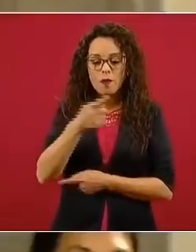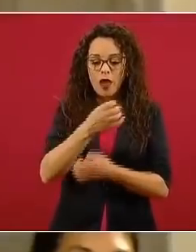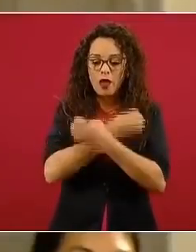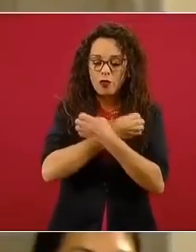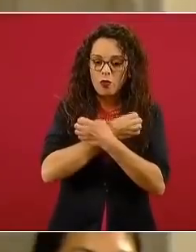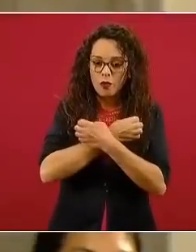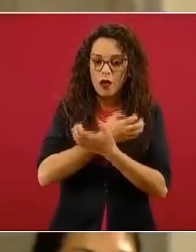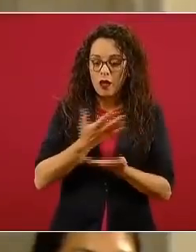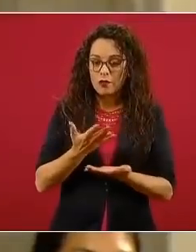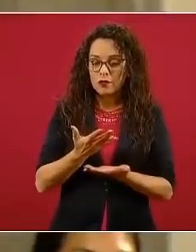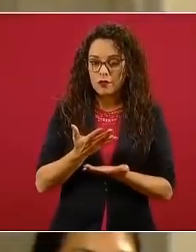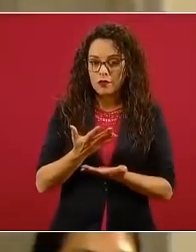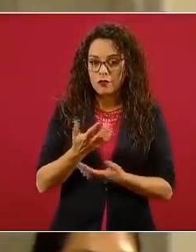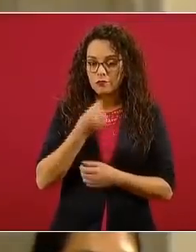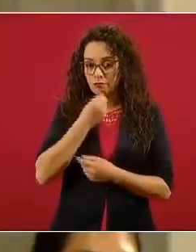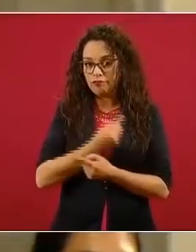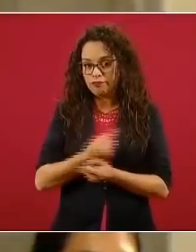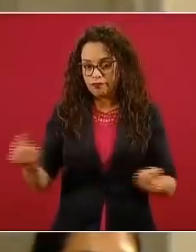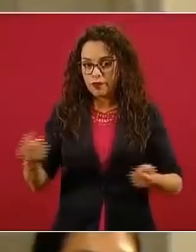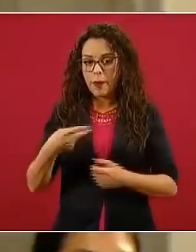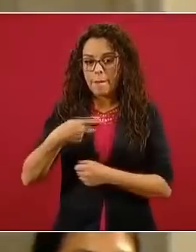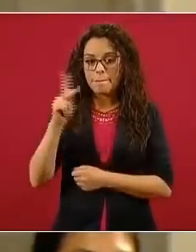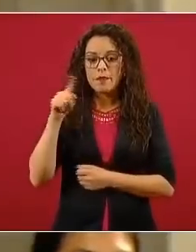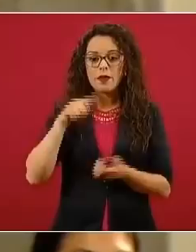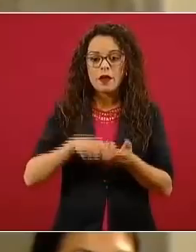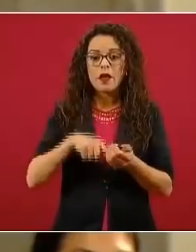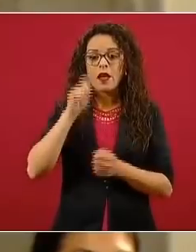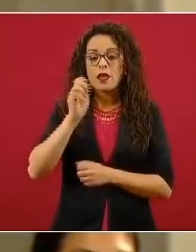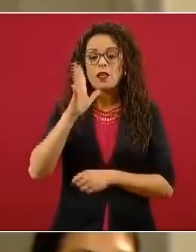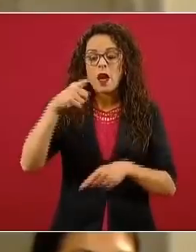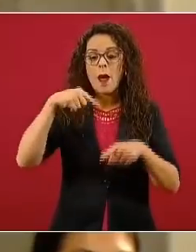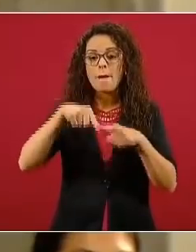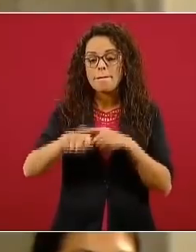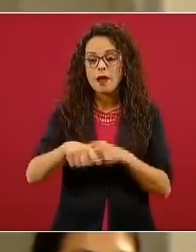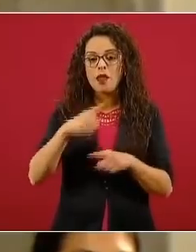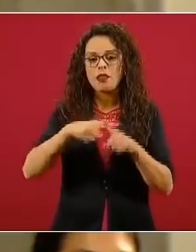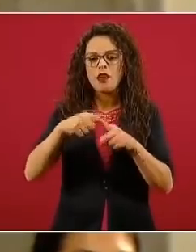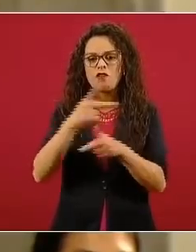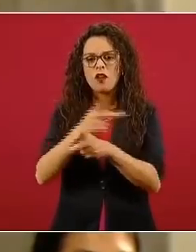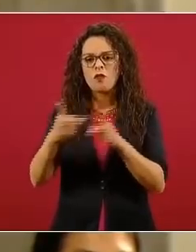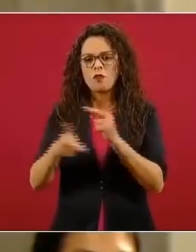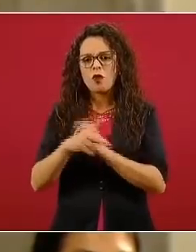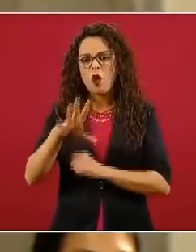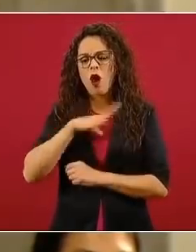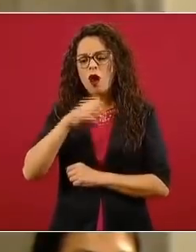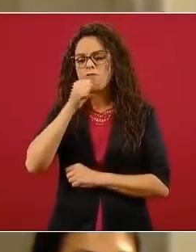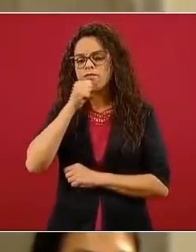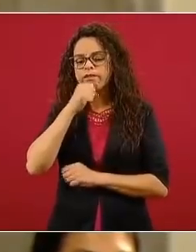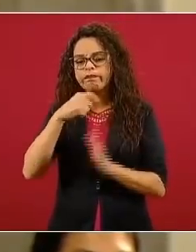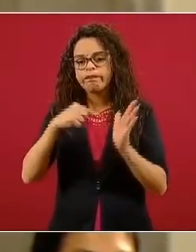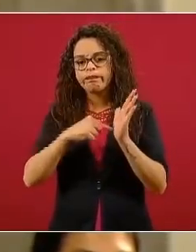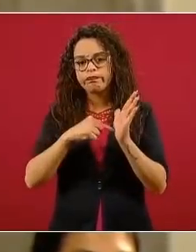y un desafío que ya se inició ahorita con el etiquetado de los productos que se consumen.